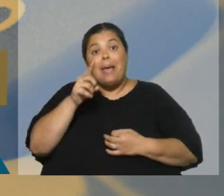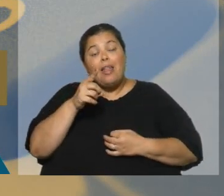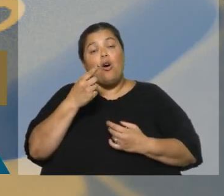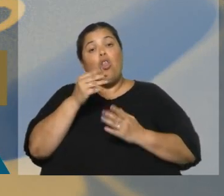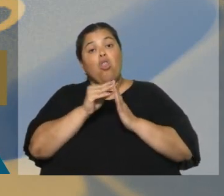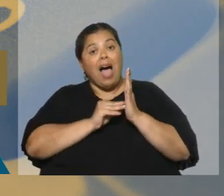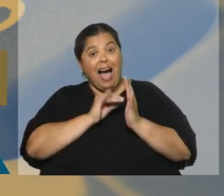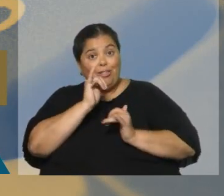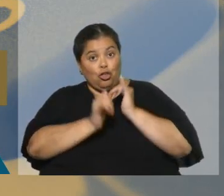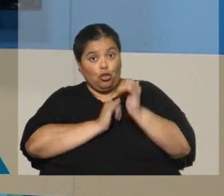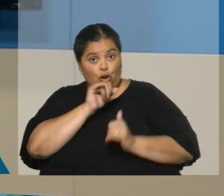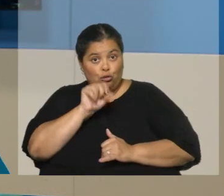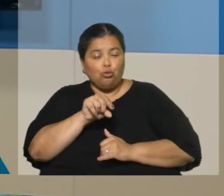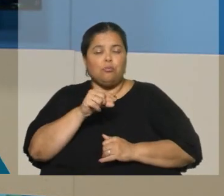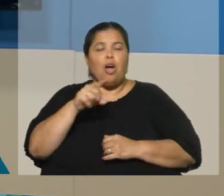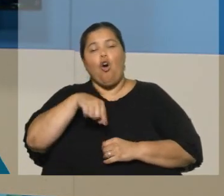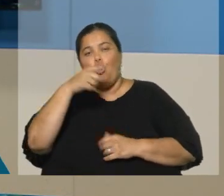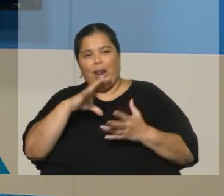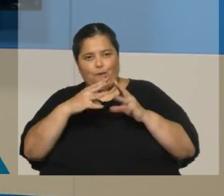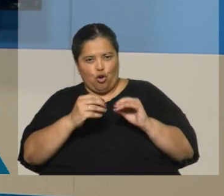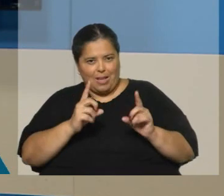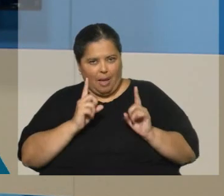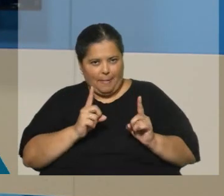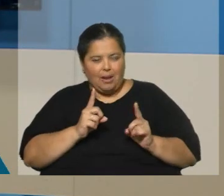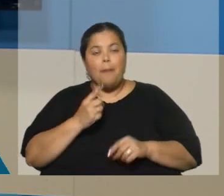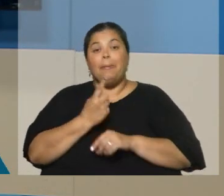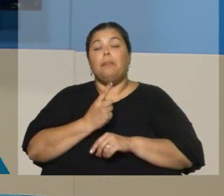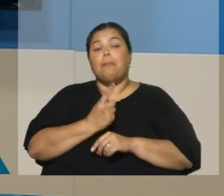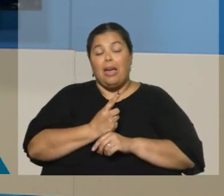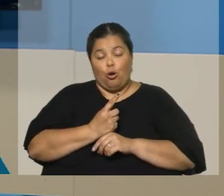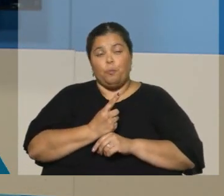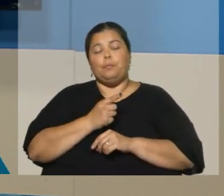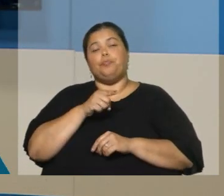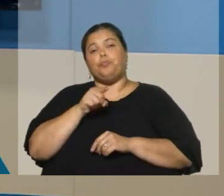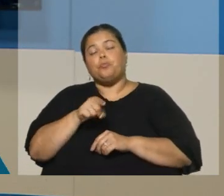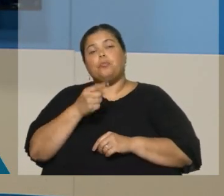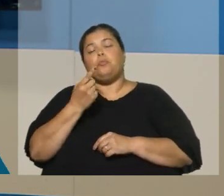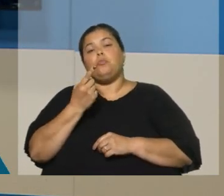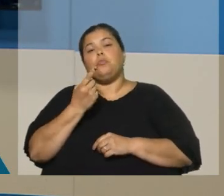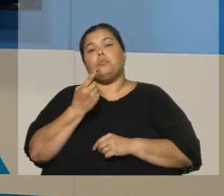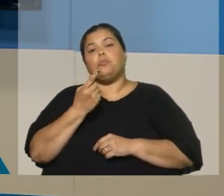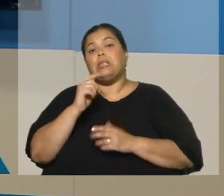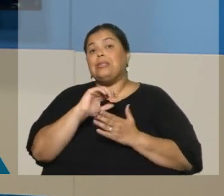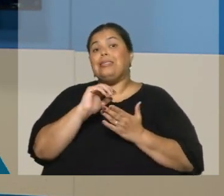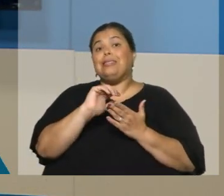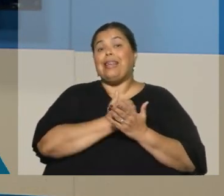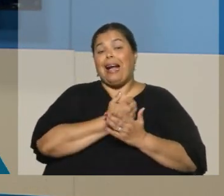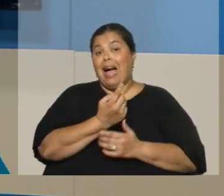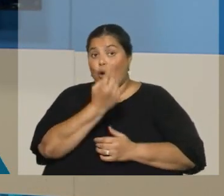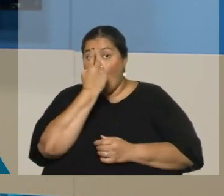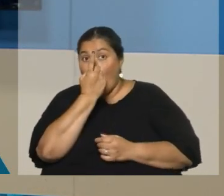modos. La primera desagregación es quitar de en medio un rubro que por sí solo mueve la aguja, que